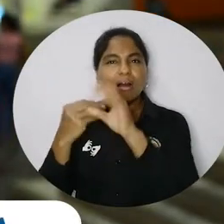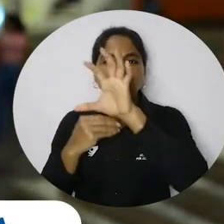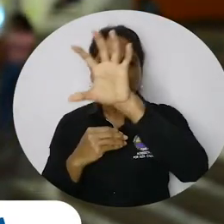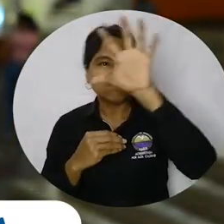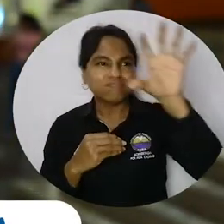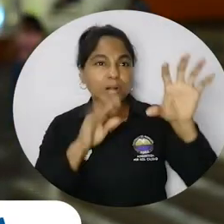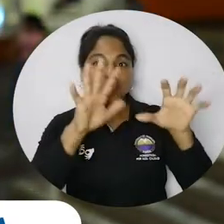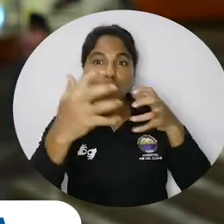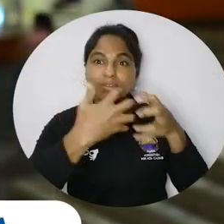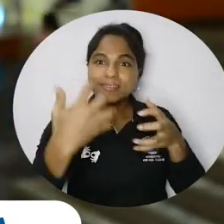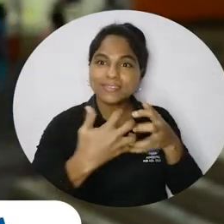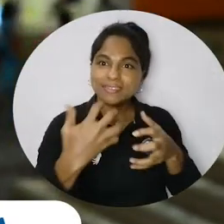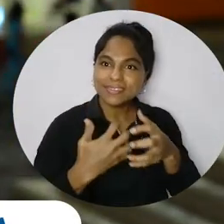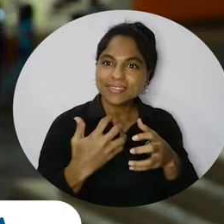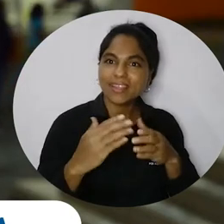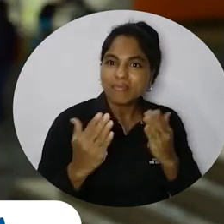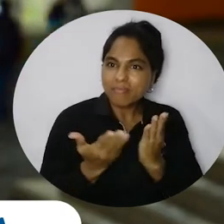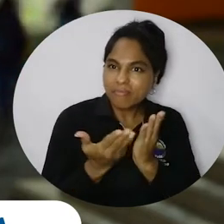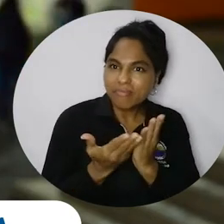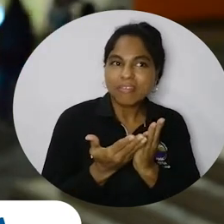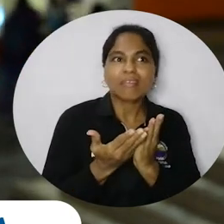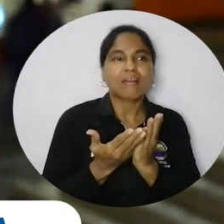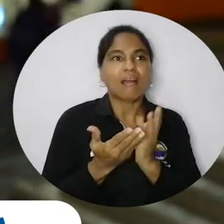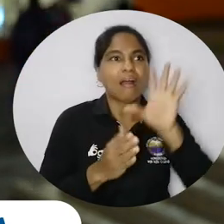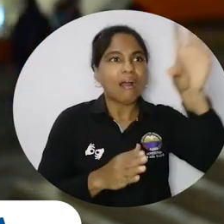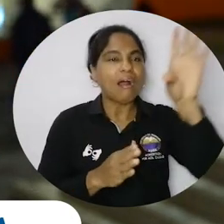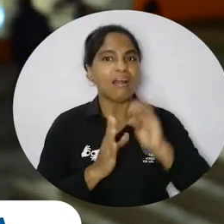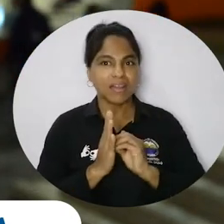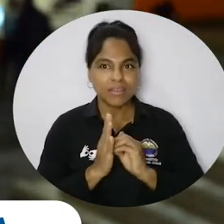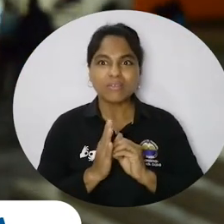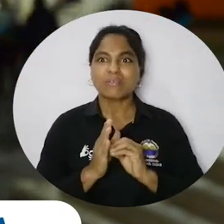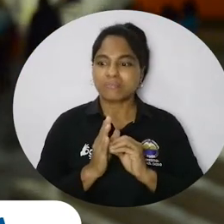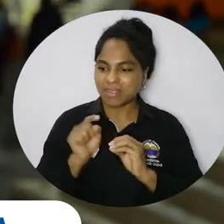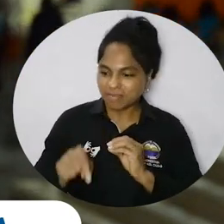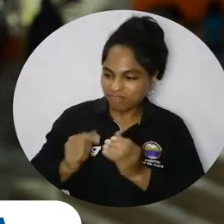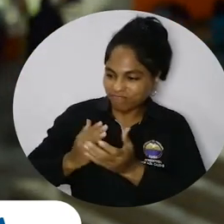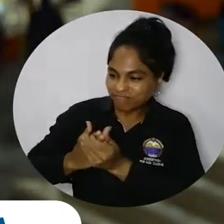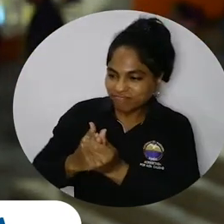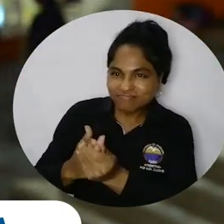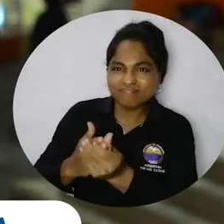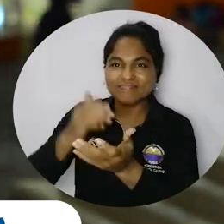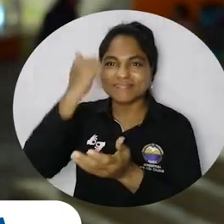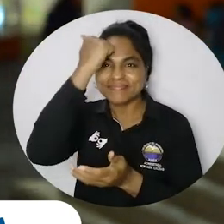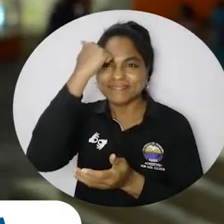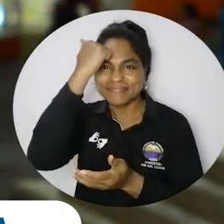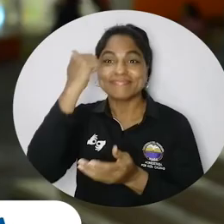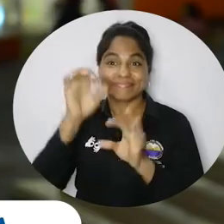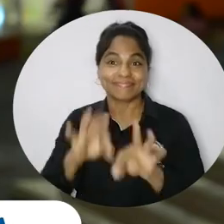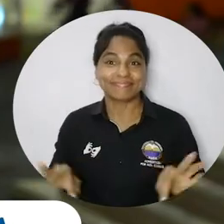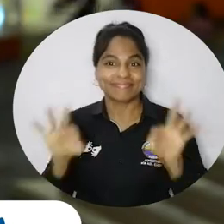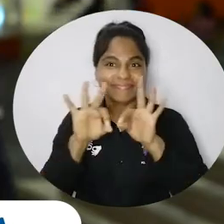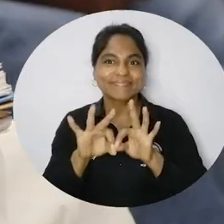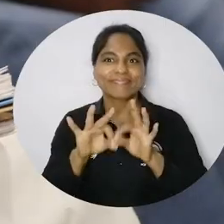sistemas educativos en otros países para implementar también nuestro propio método pedagógico y